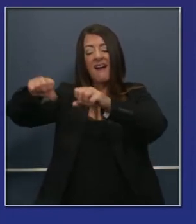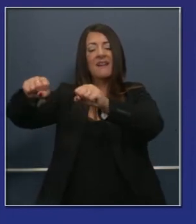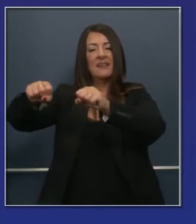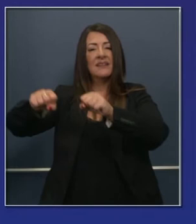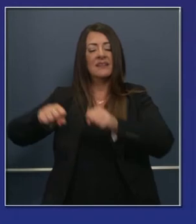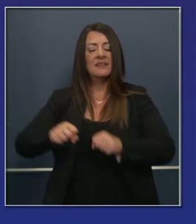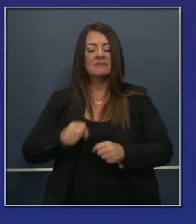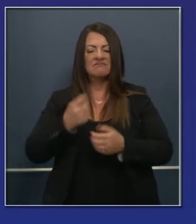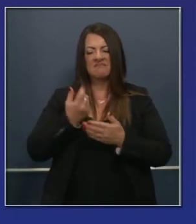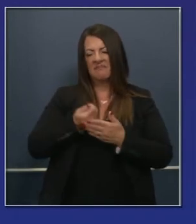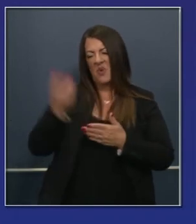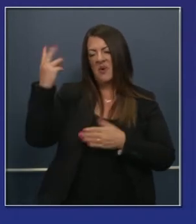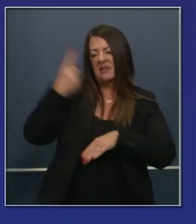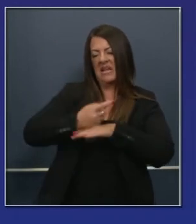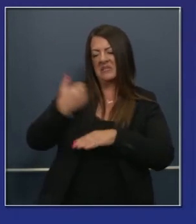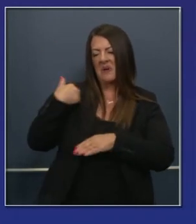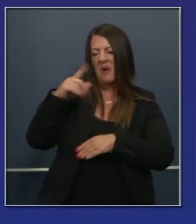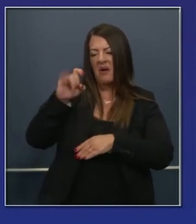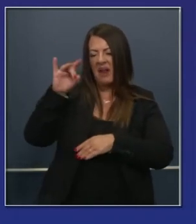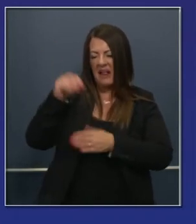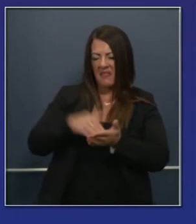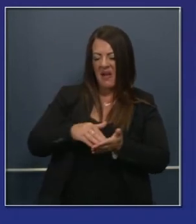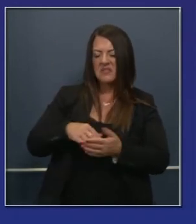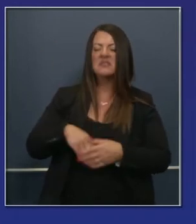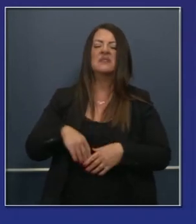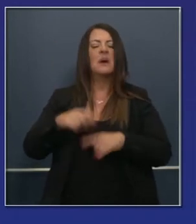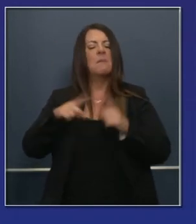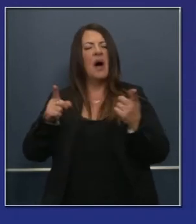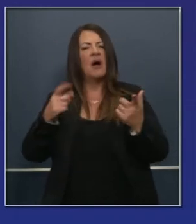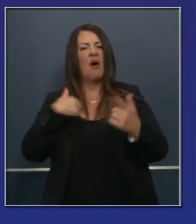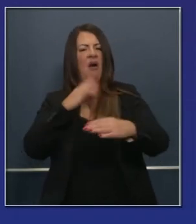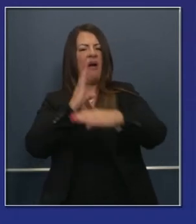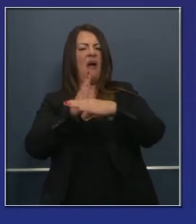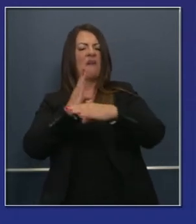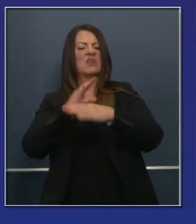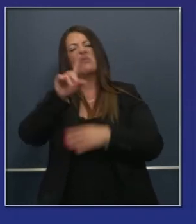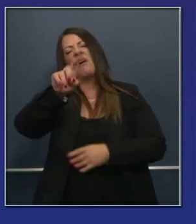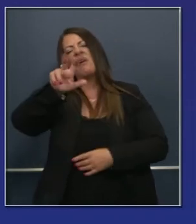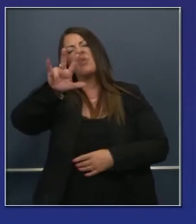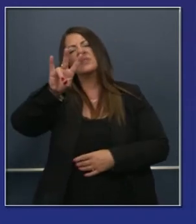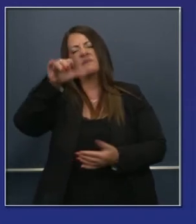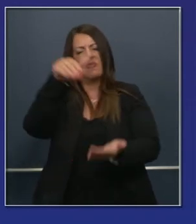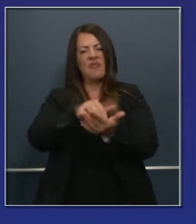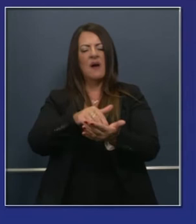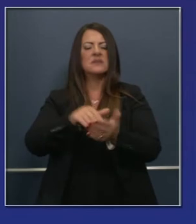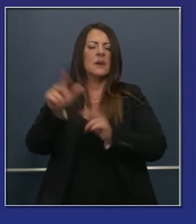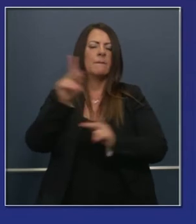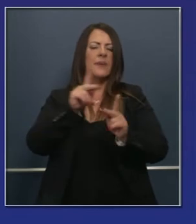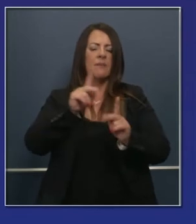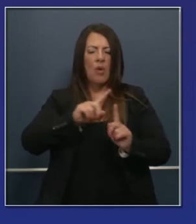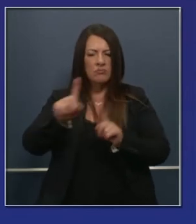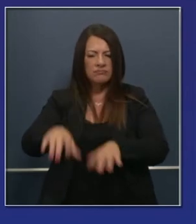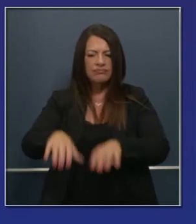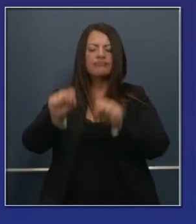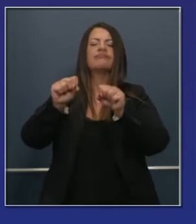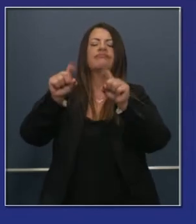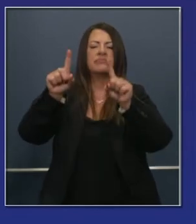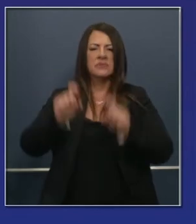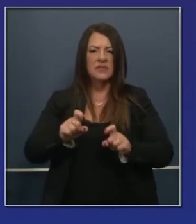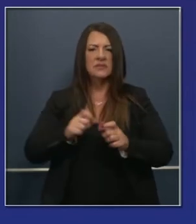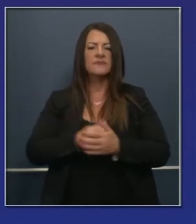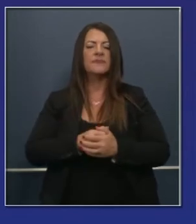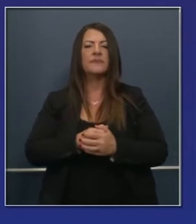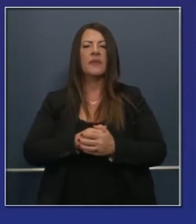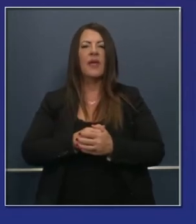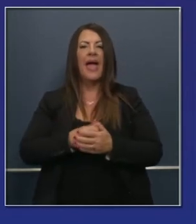188,000, 111,000 fueron ayer, el promedio más o menos 137,000. Tenemos una